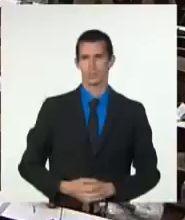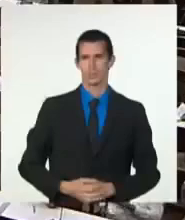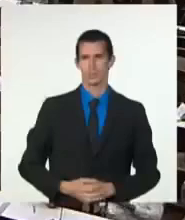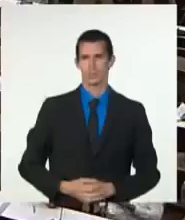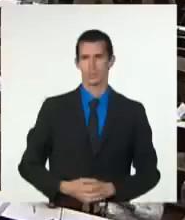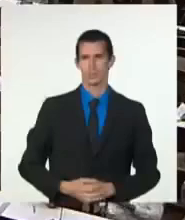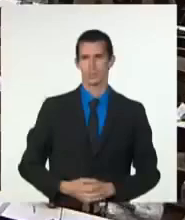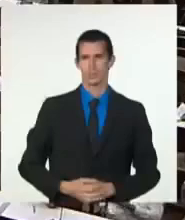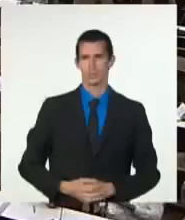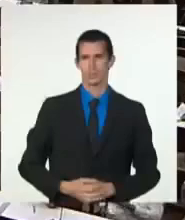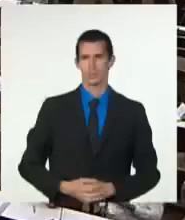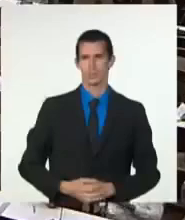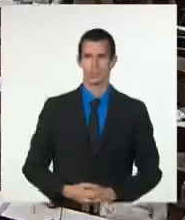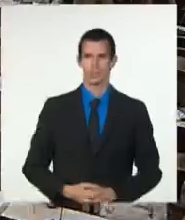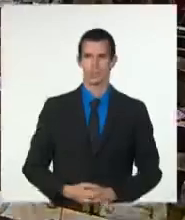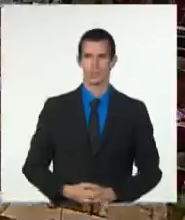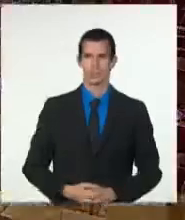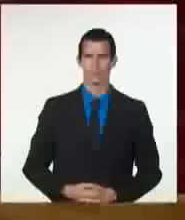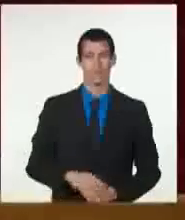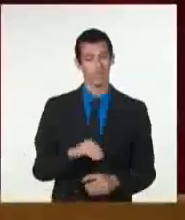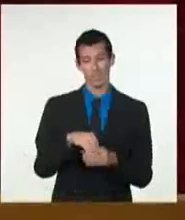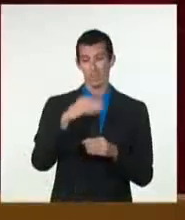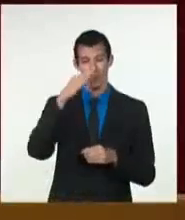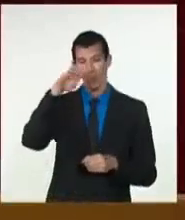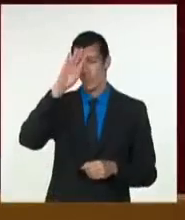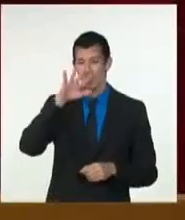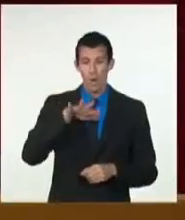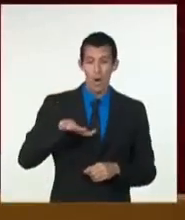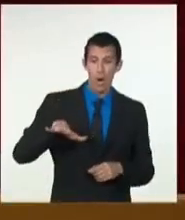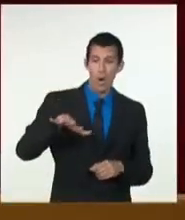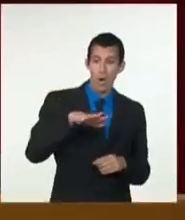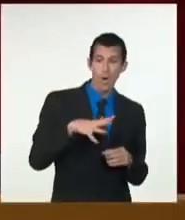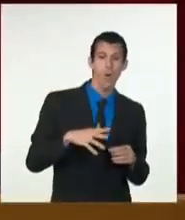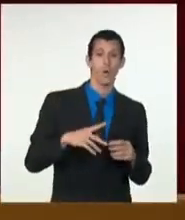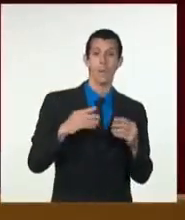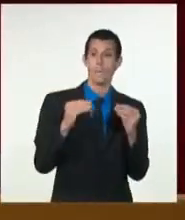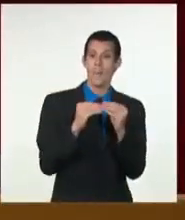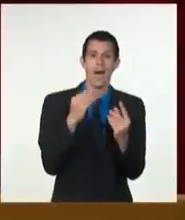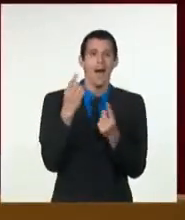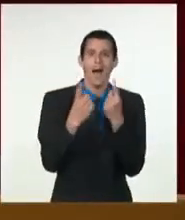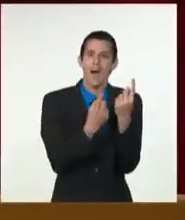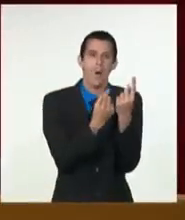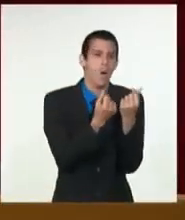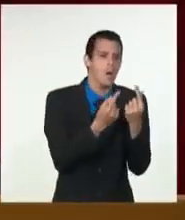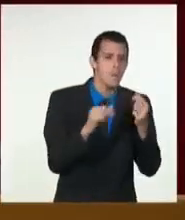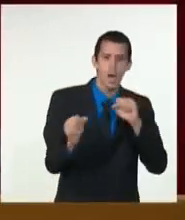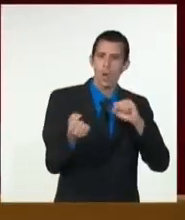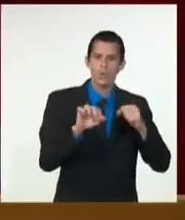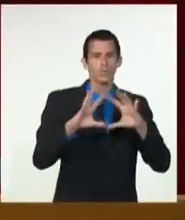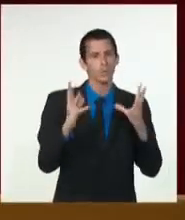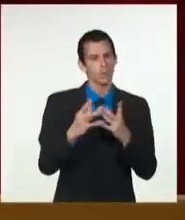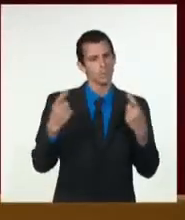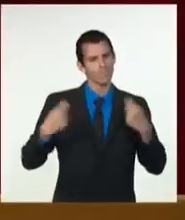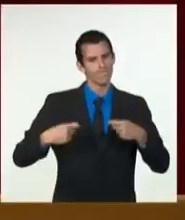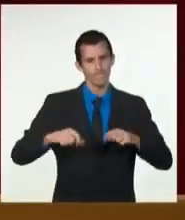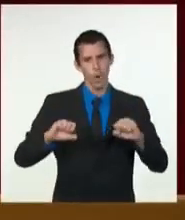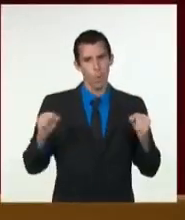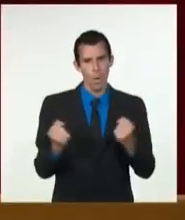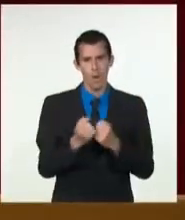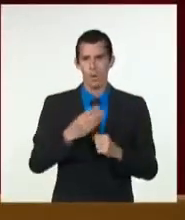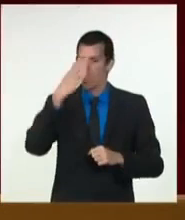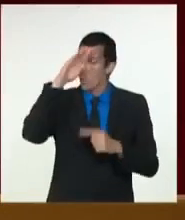... ... apego a la ley y a las regulaciones establecidas local o nacionalmente